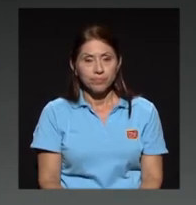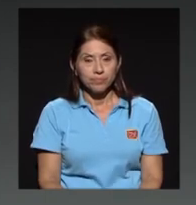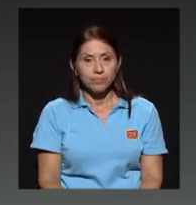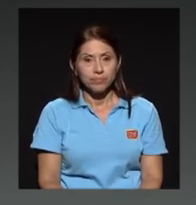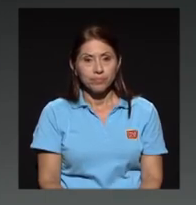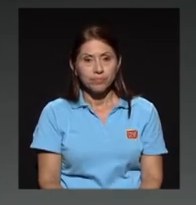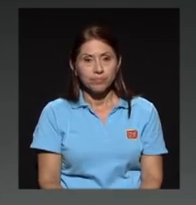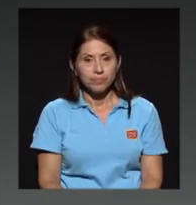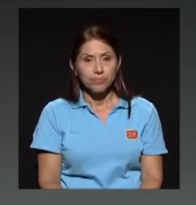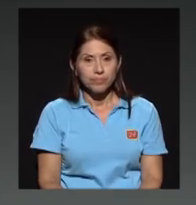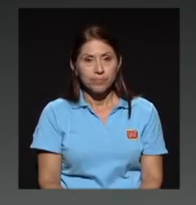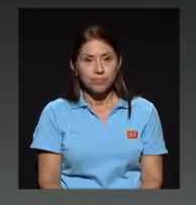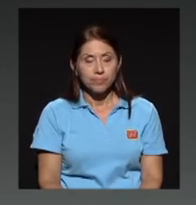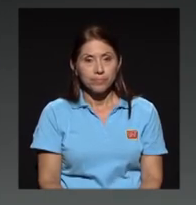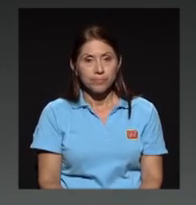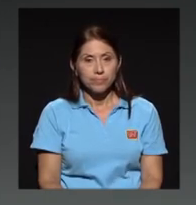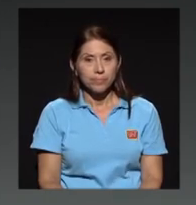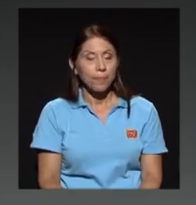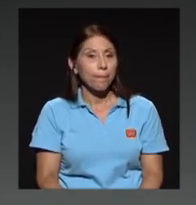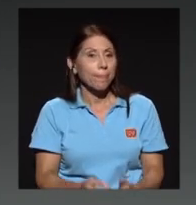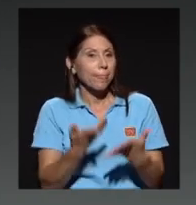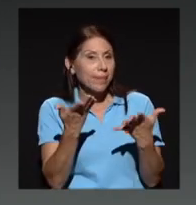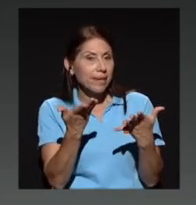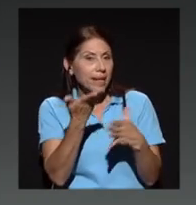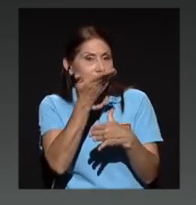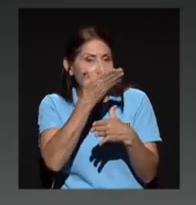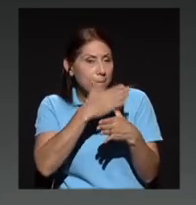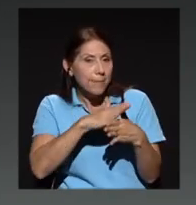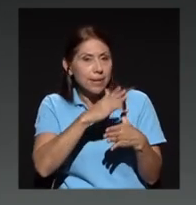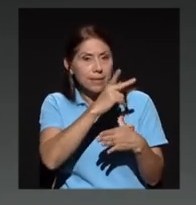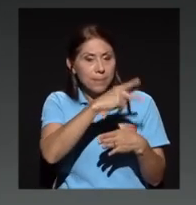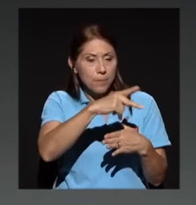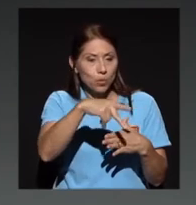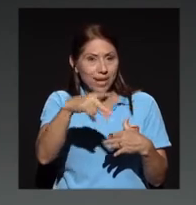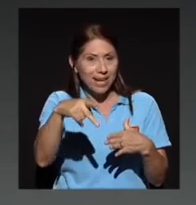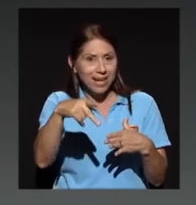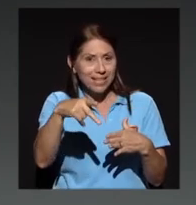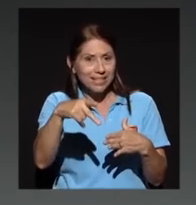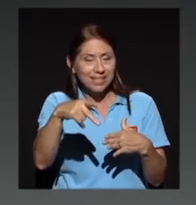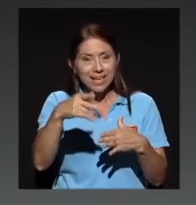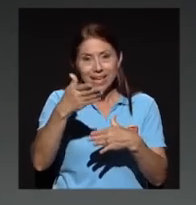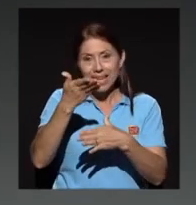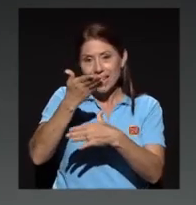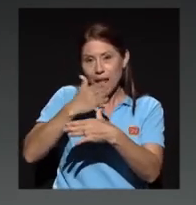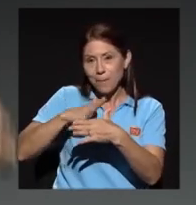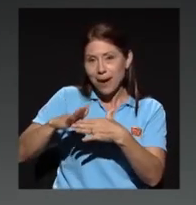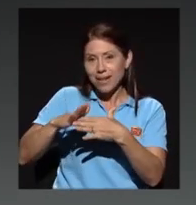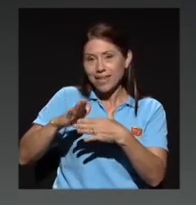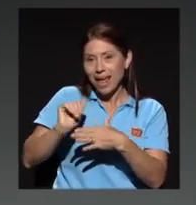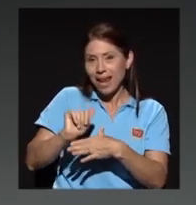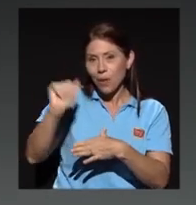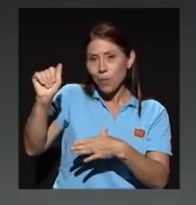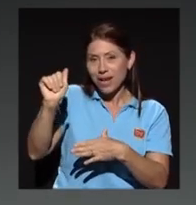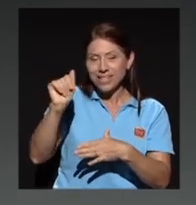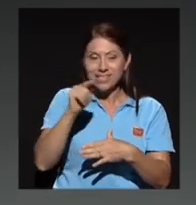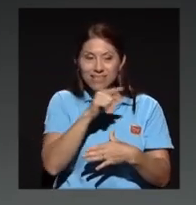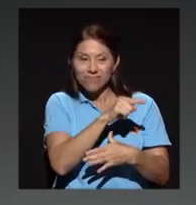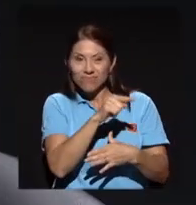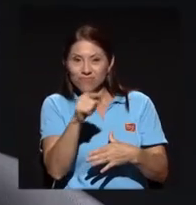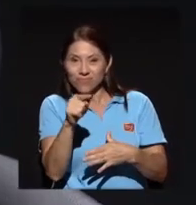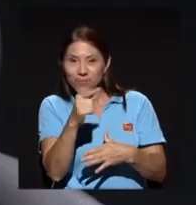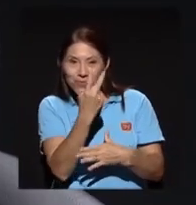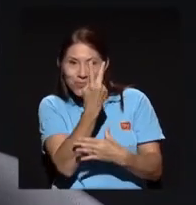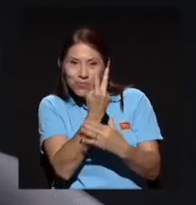La parte puntarenense y la parte alajuelense cómo las equilibra usted en su